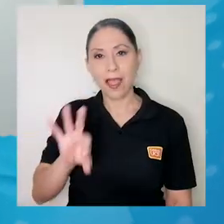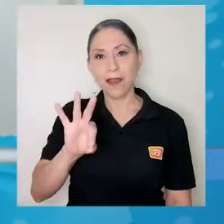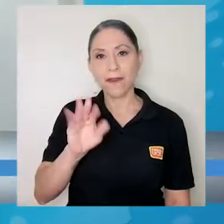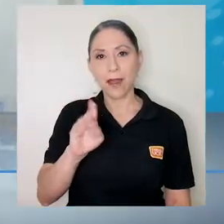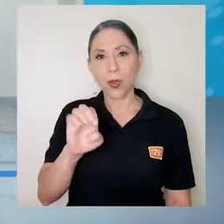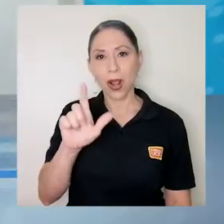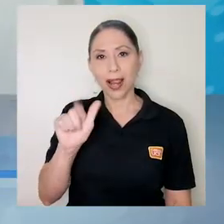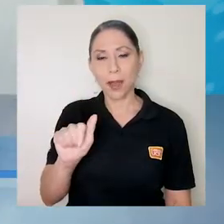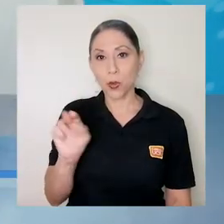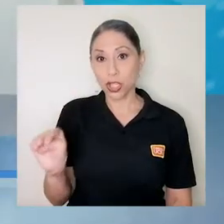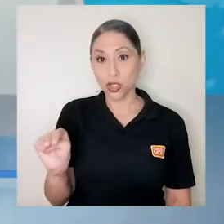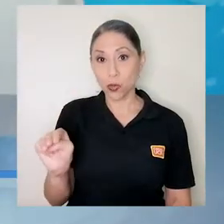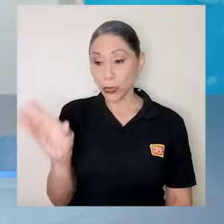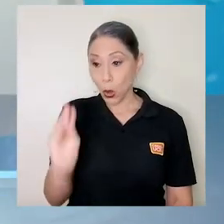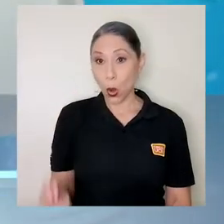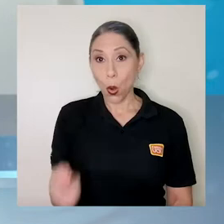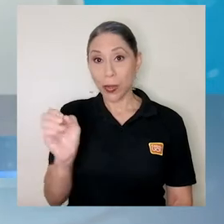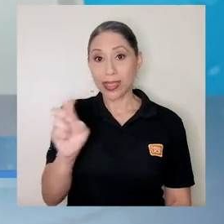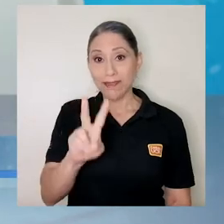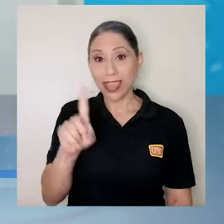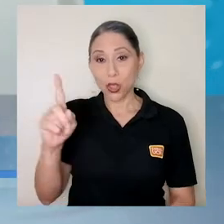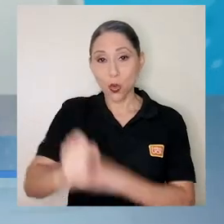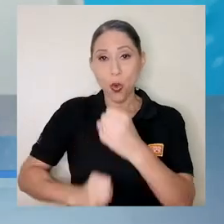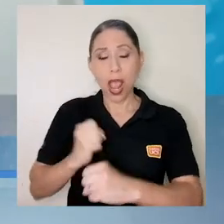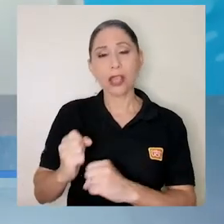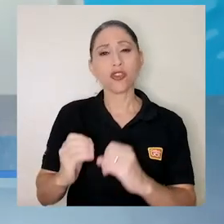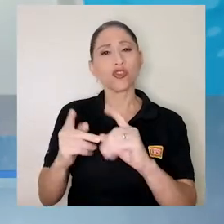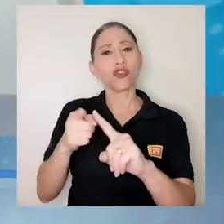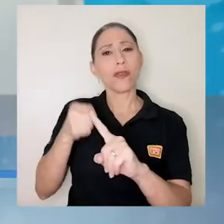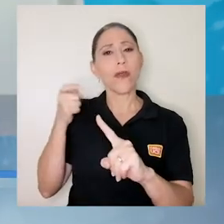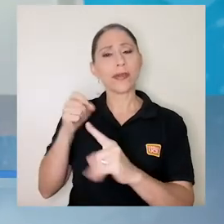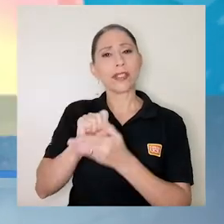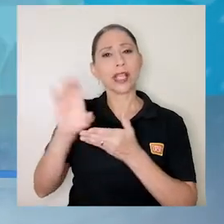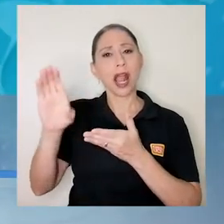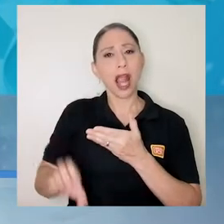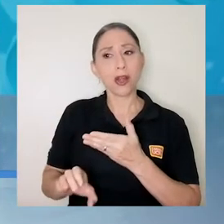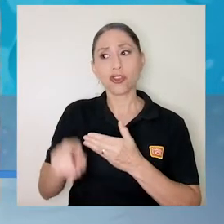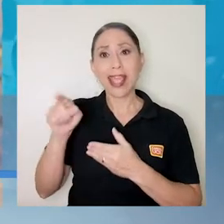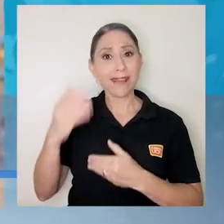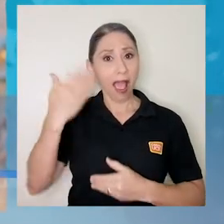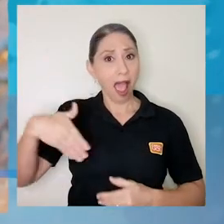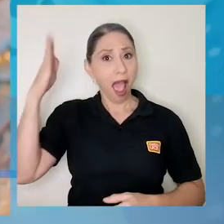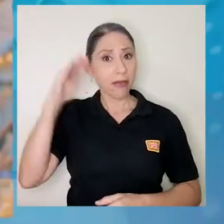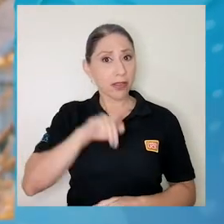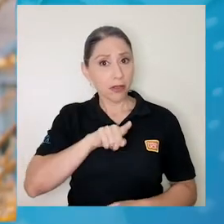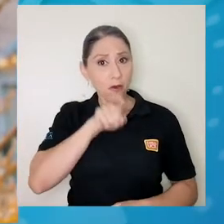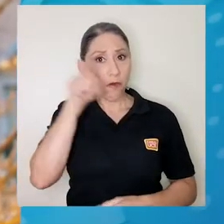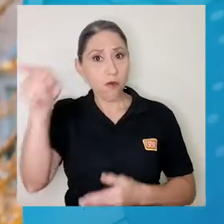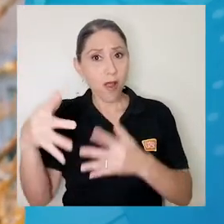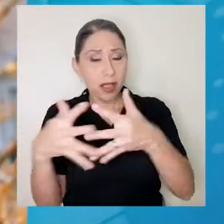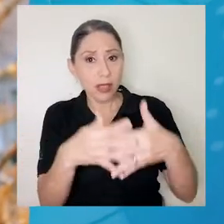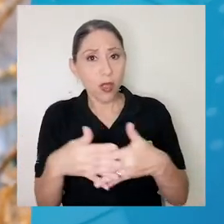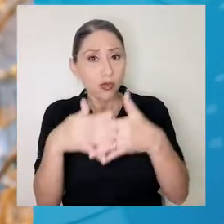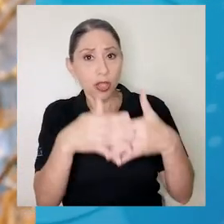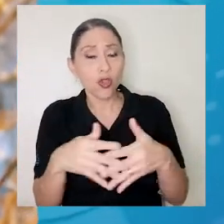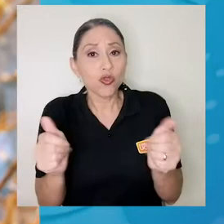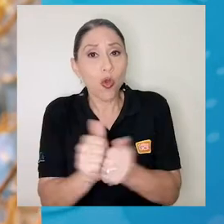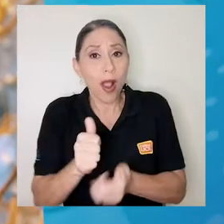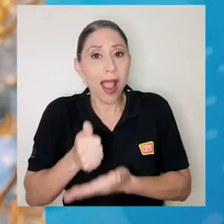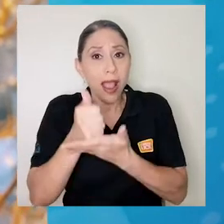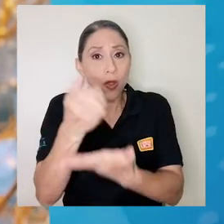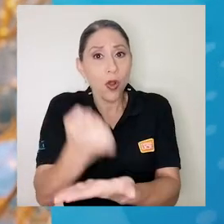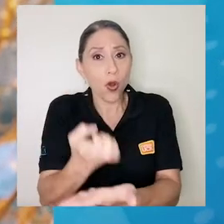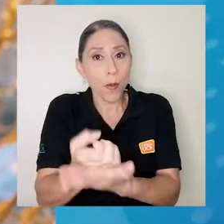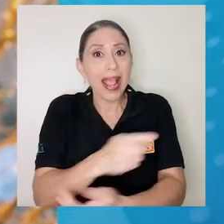Fabiola Murillo es una joven de 21 años, oriunda de San Carlos. Estuvo en Estados Unidos gozando de una beca, pero